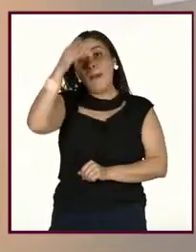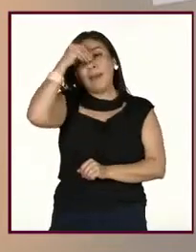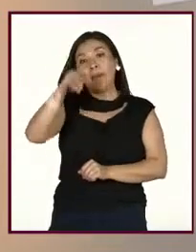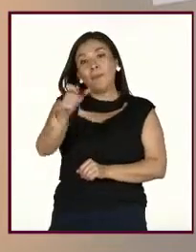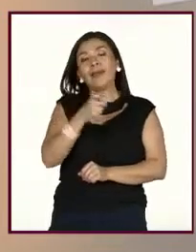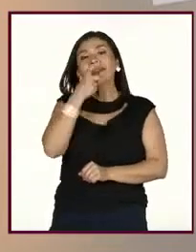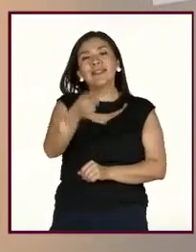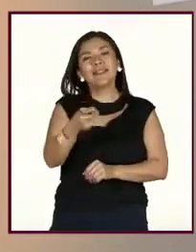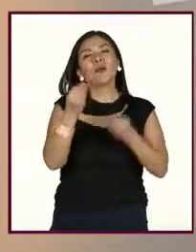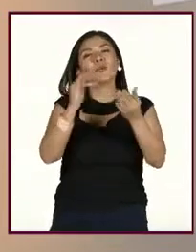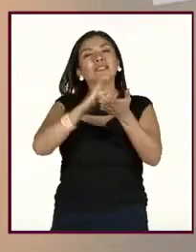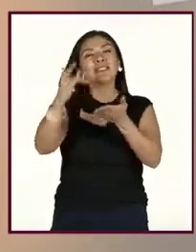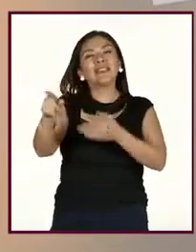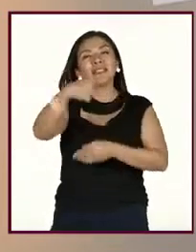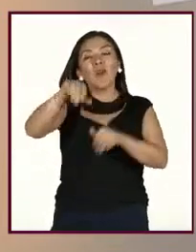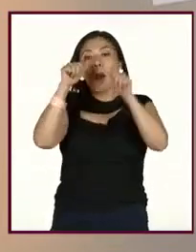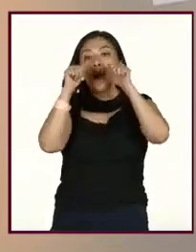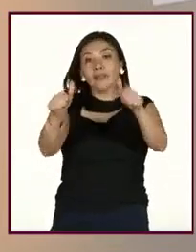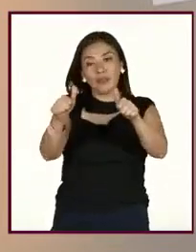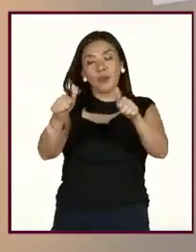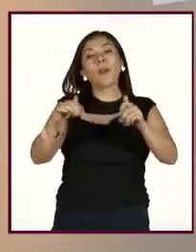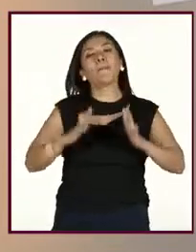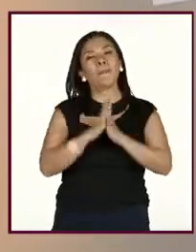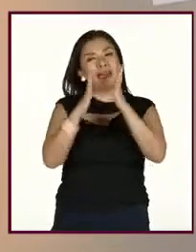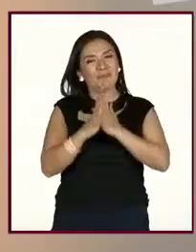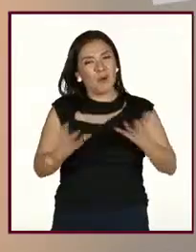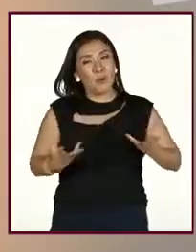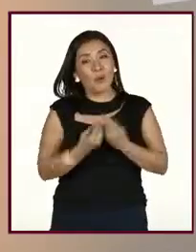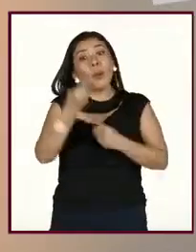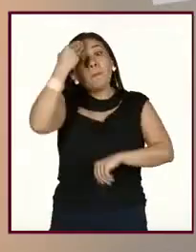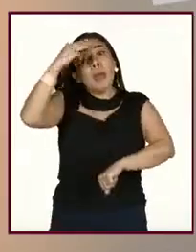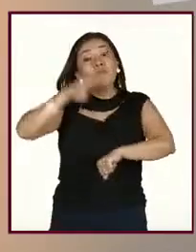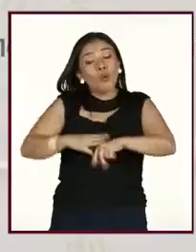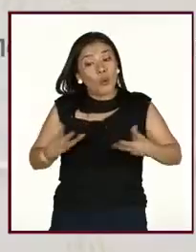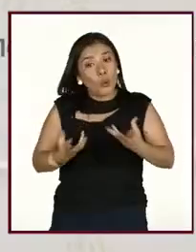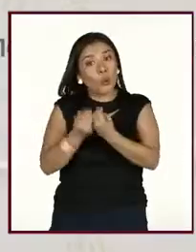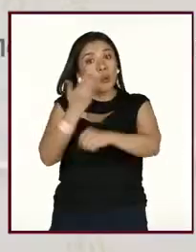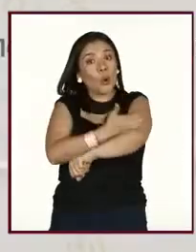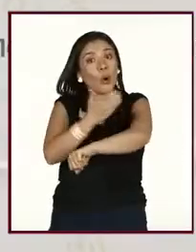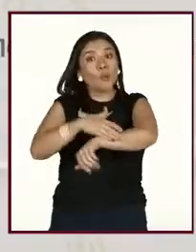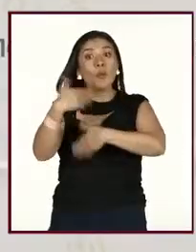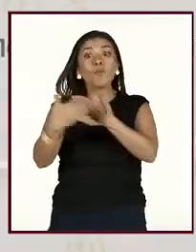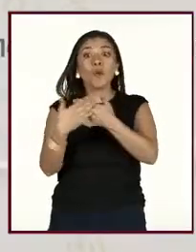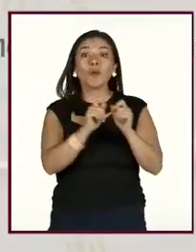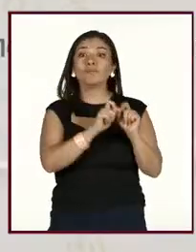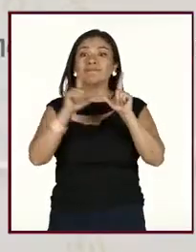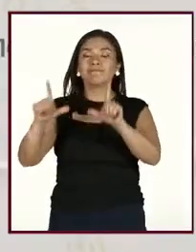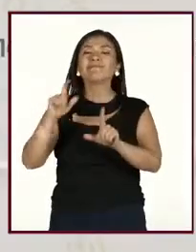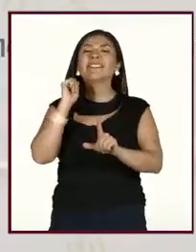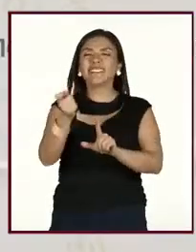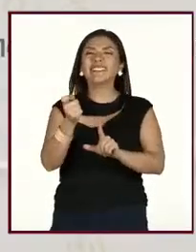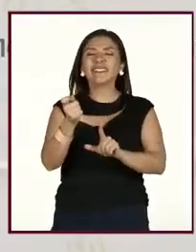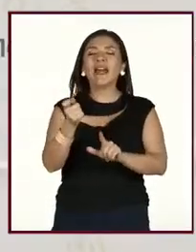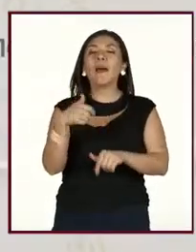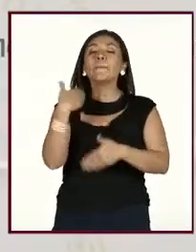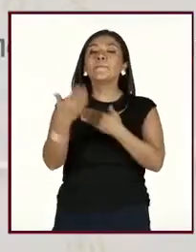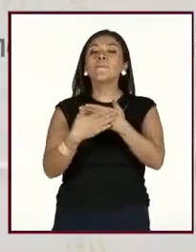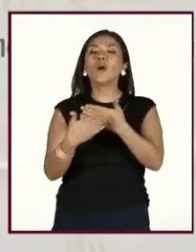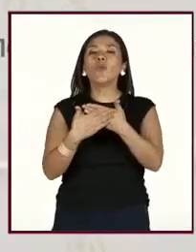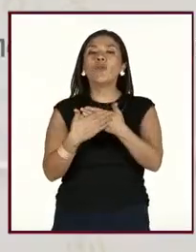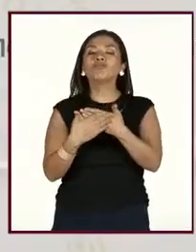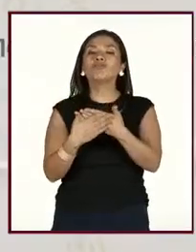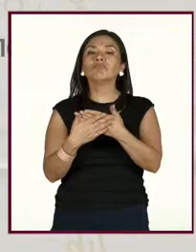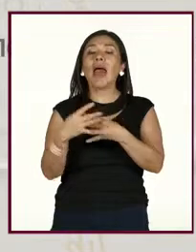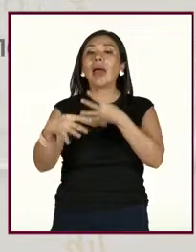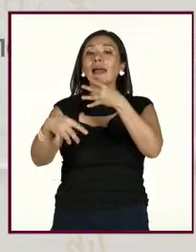agradecemos su asistencia, tu participación. Y no olviden acompañarnos en la siguiente emisión, que será el próximo